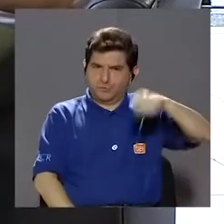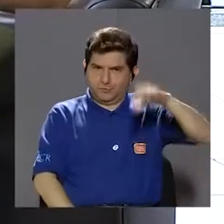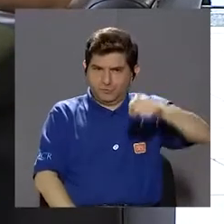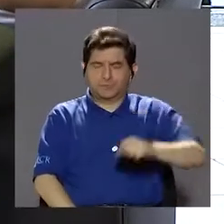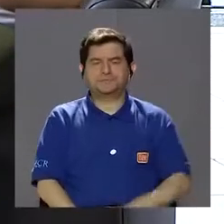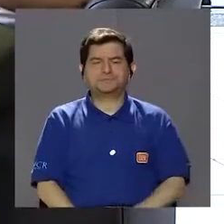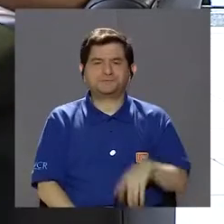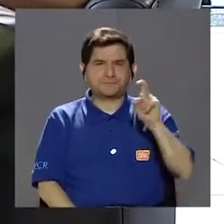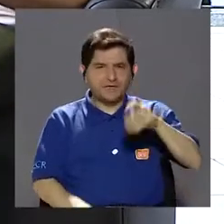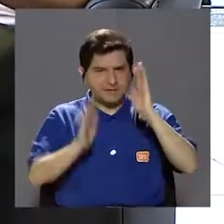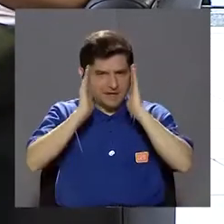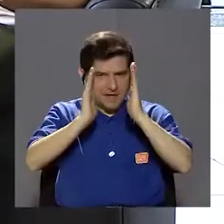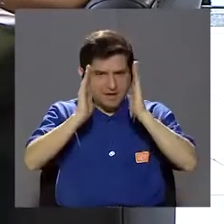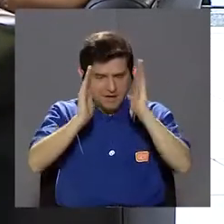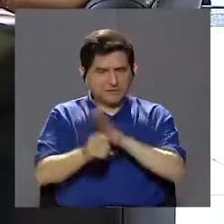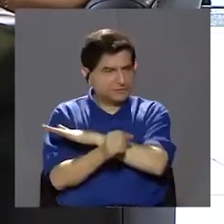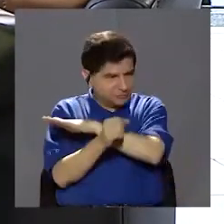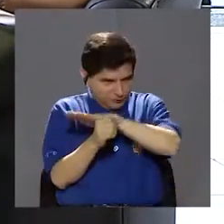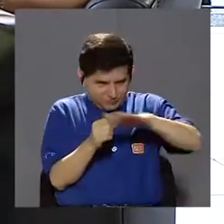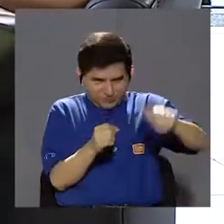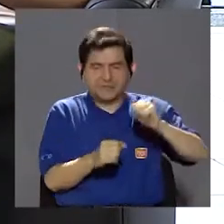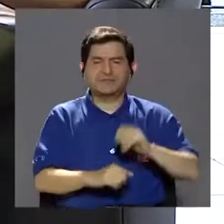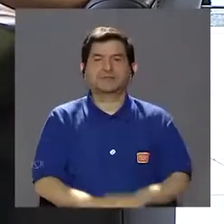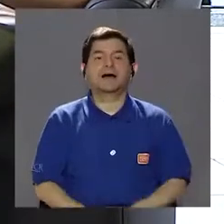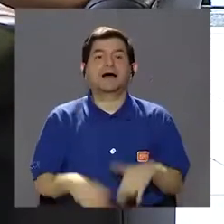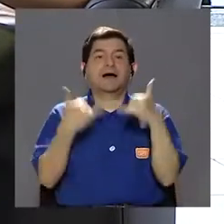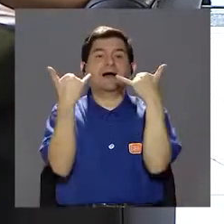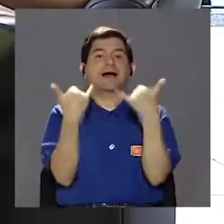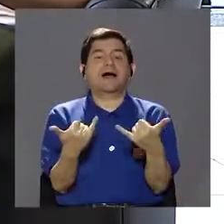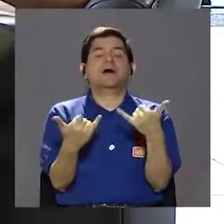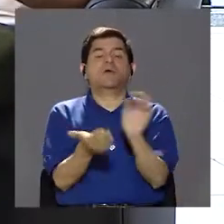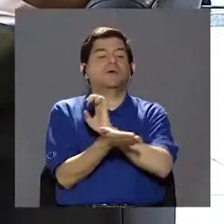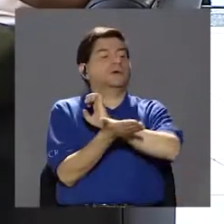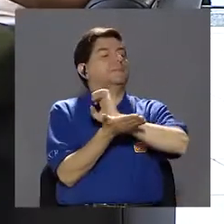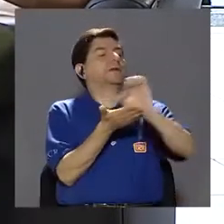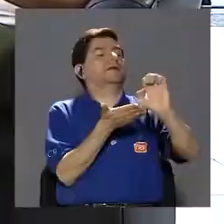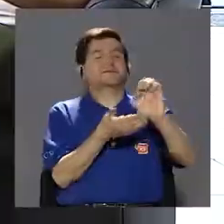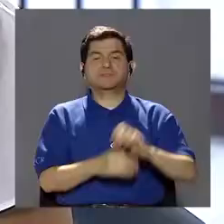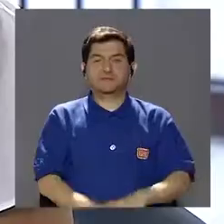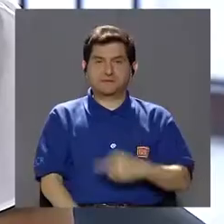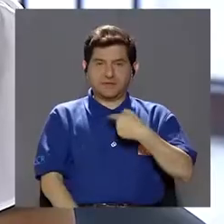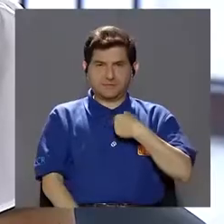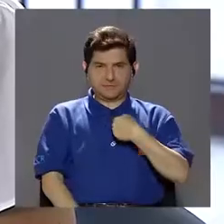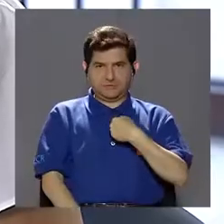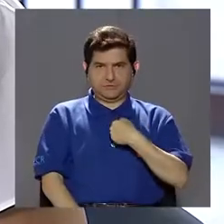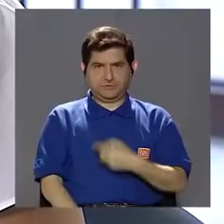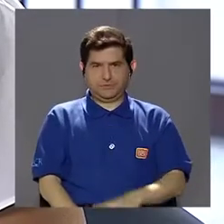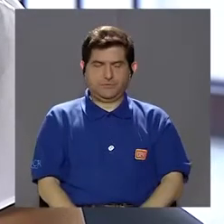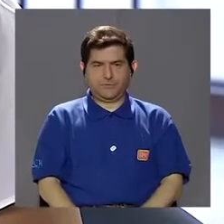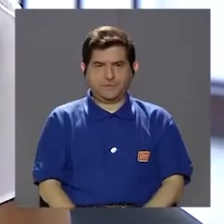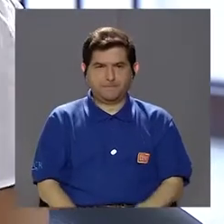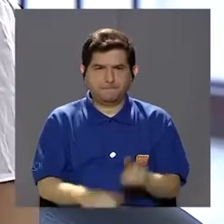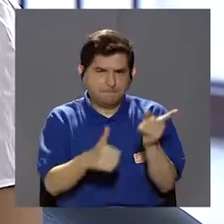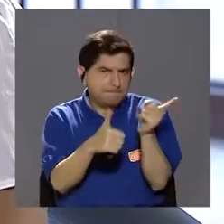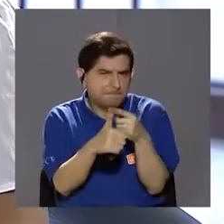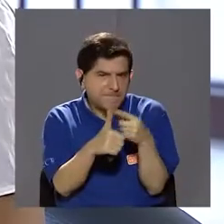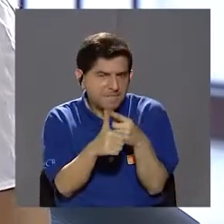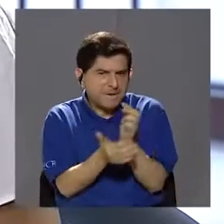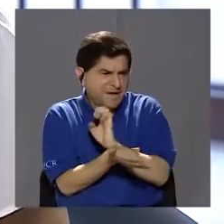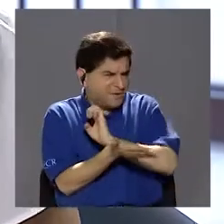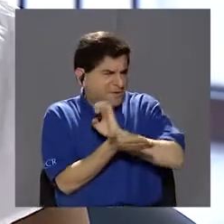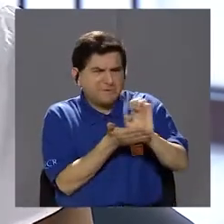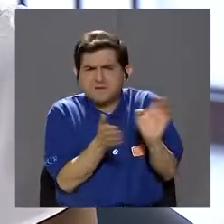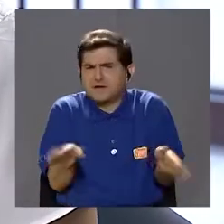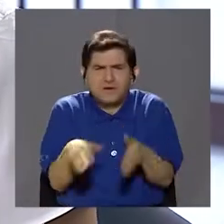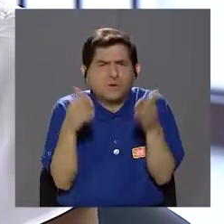Sí, sí, por eso es que tiene que abordarse integral. Ahora, hablemos de prevención. Si yo estoy presentando, primero,